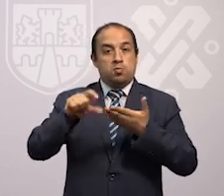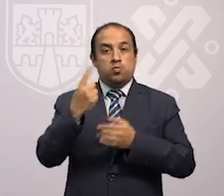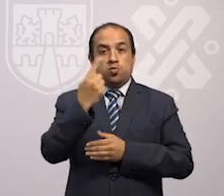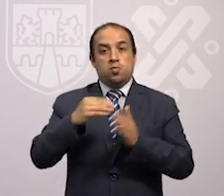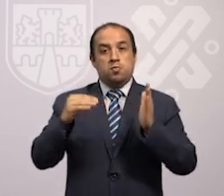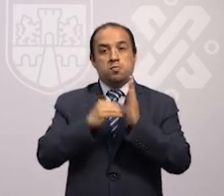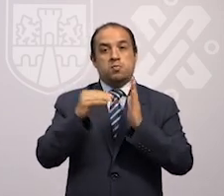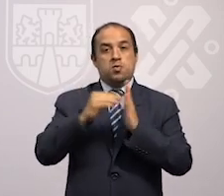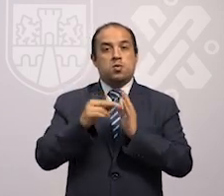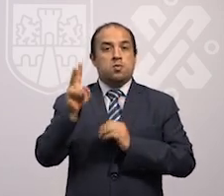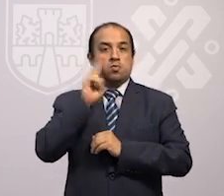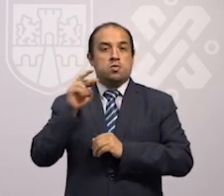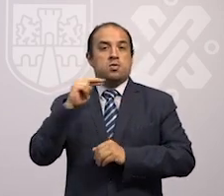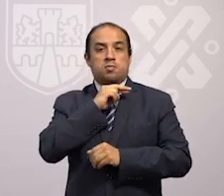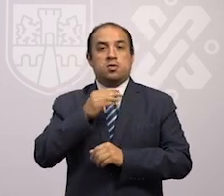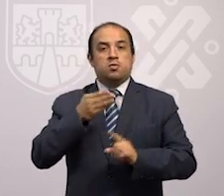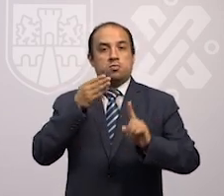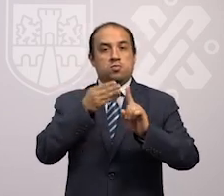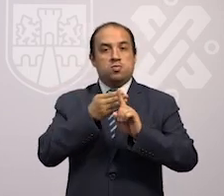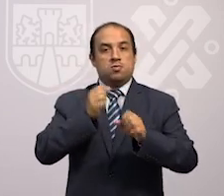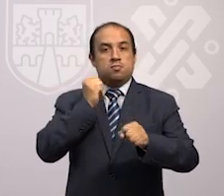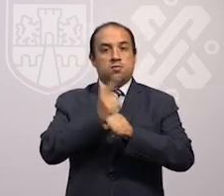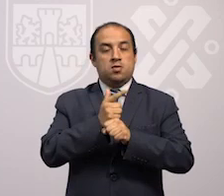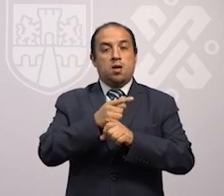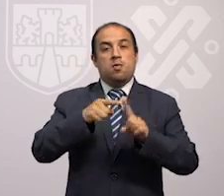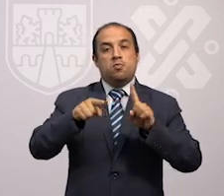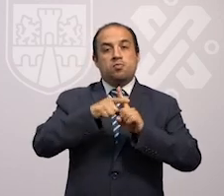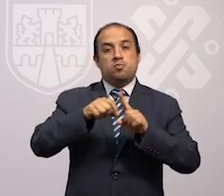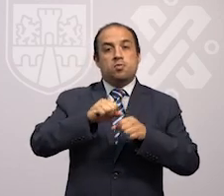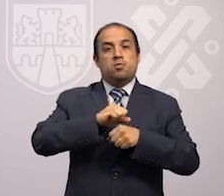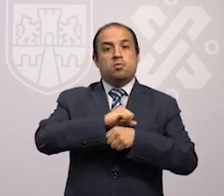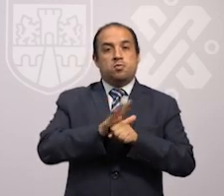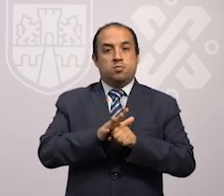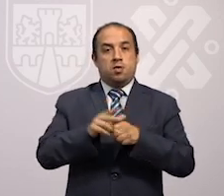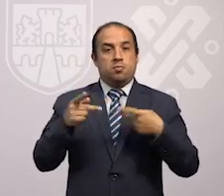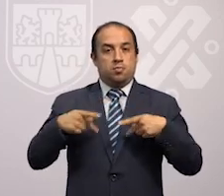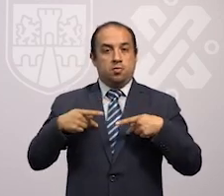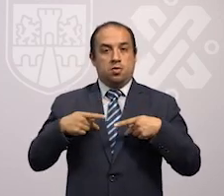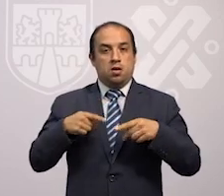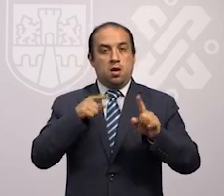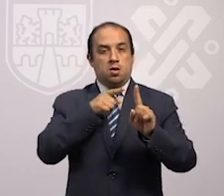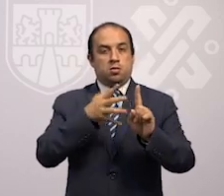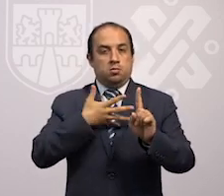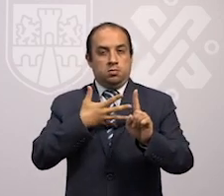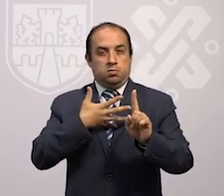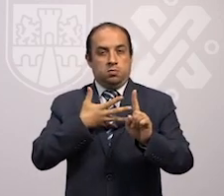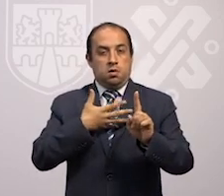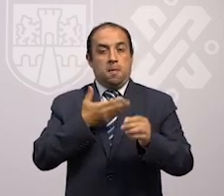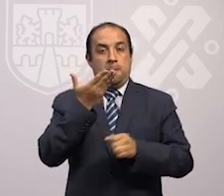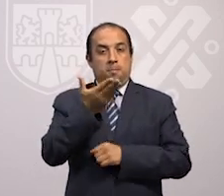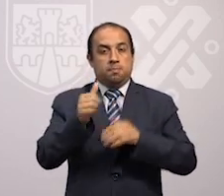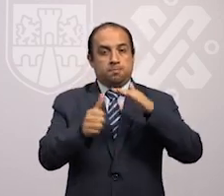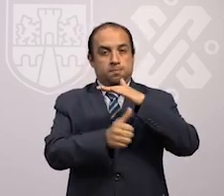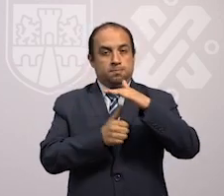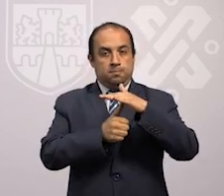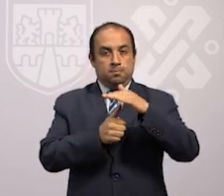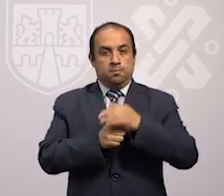rápidas con el objeto de detectar casos positivos y en caso de serlo, pedirles que se aíslen,